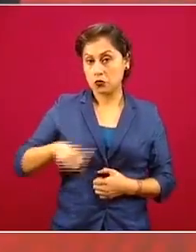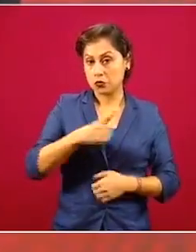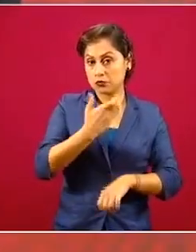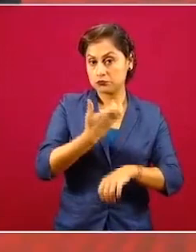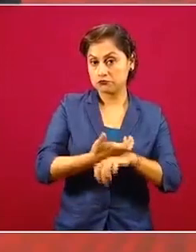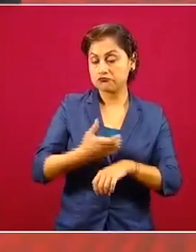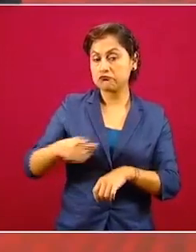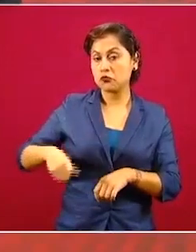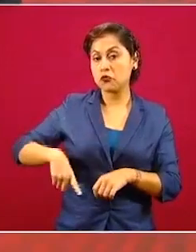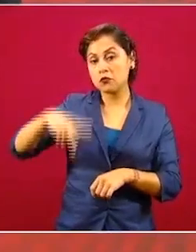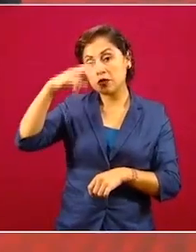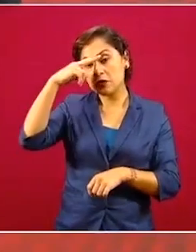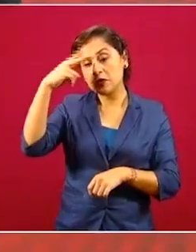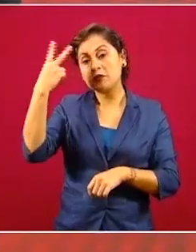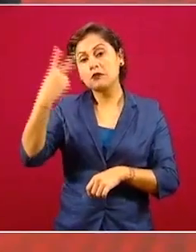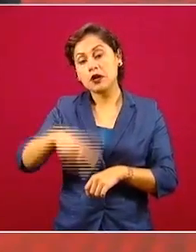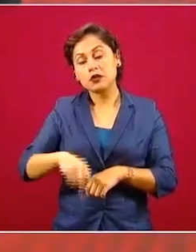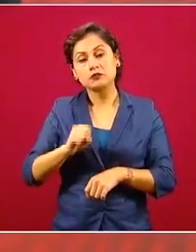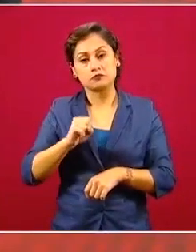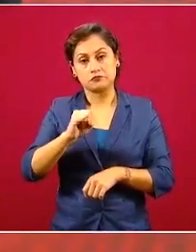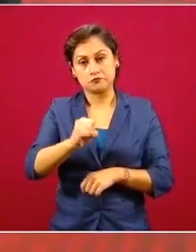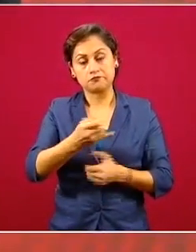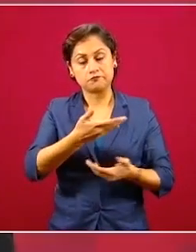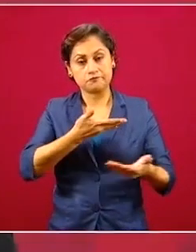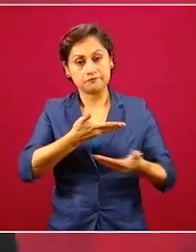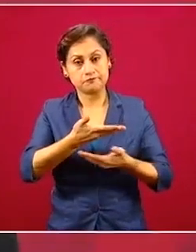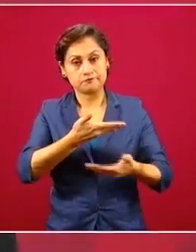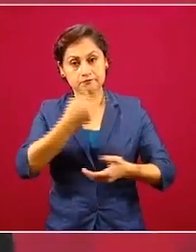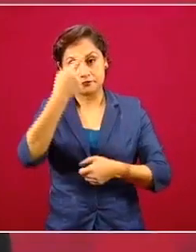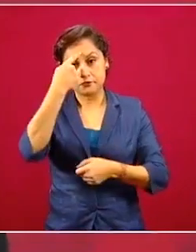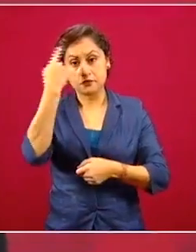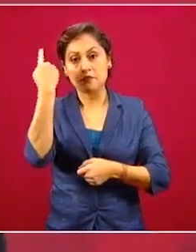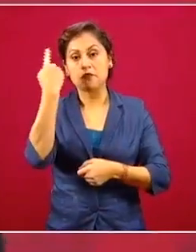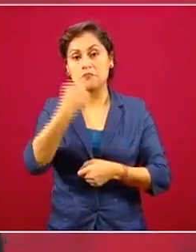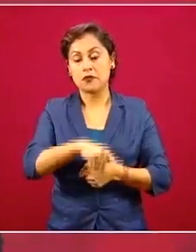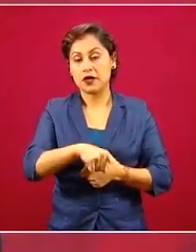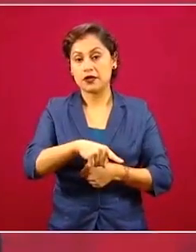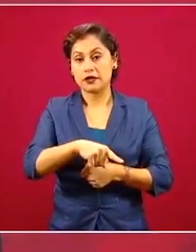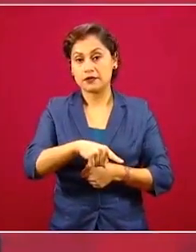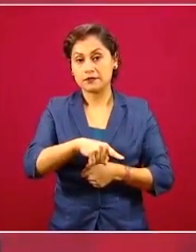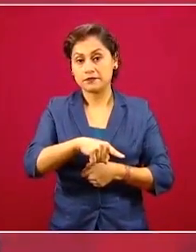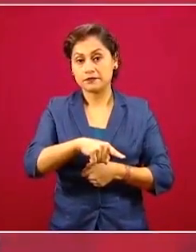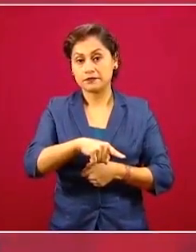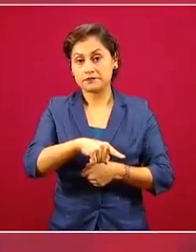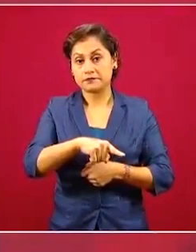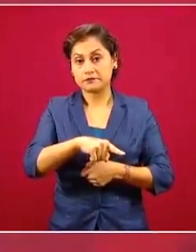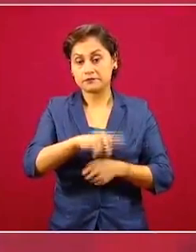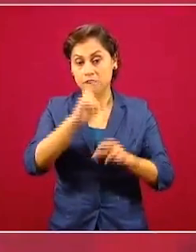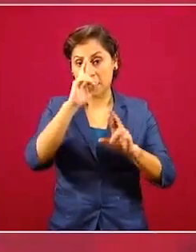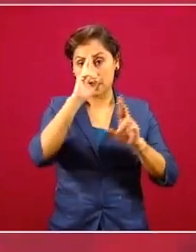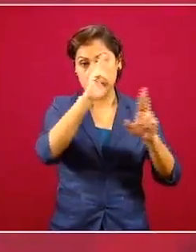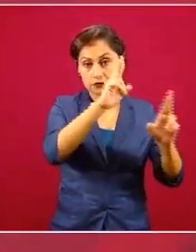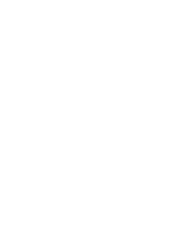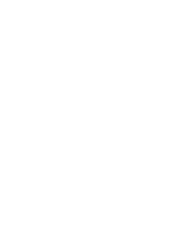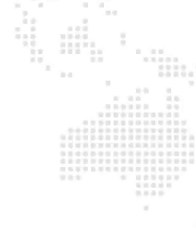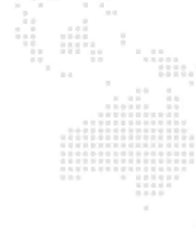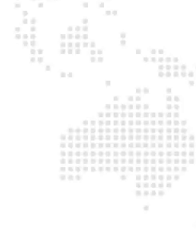a las soberanías de los dos países.